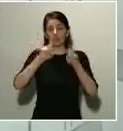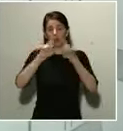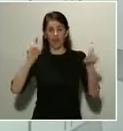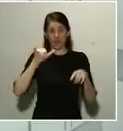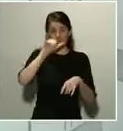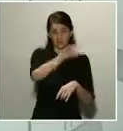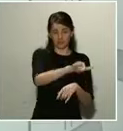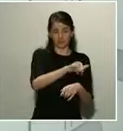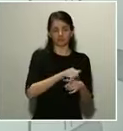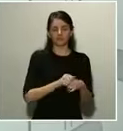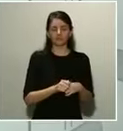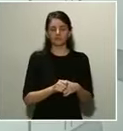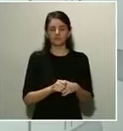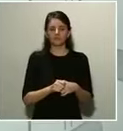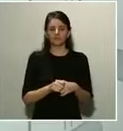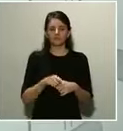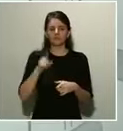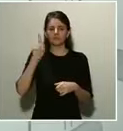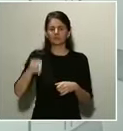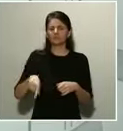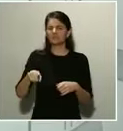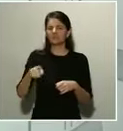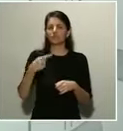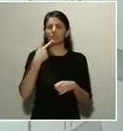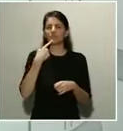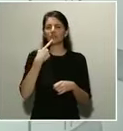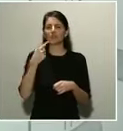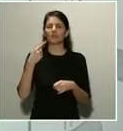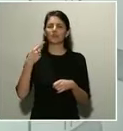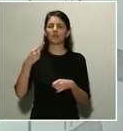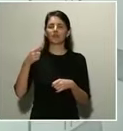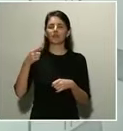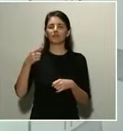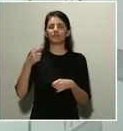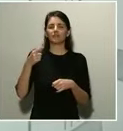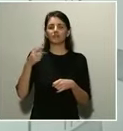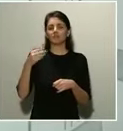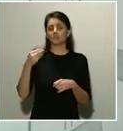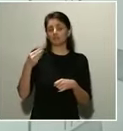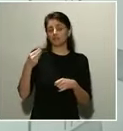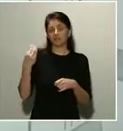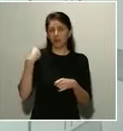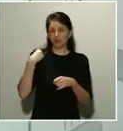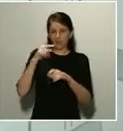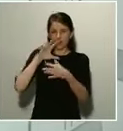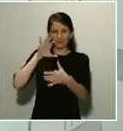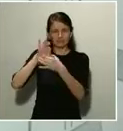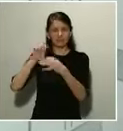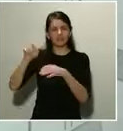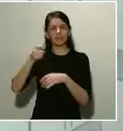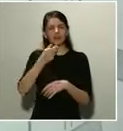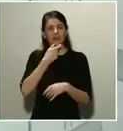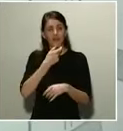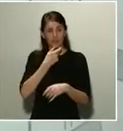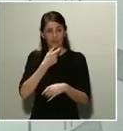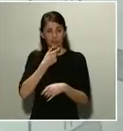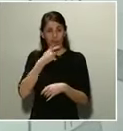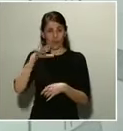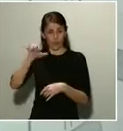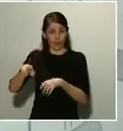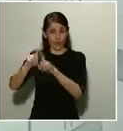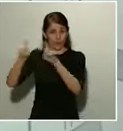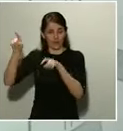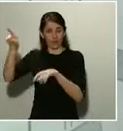de IAG y con relación a Reino Unido, a nosotros siempre nos ha preocupado que Iberia